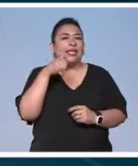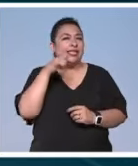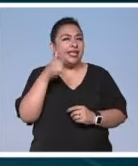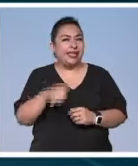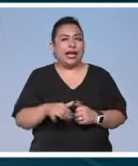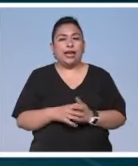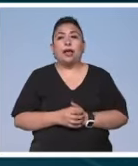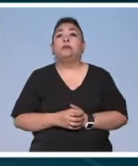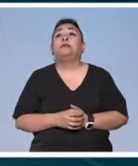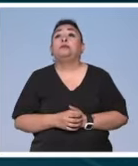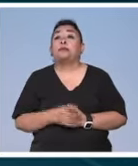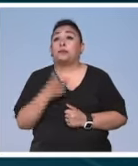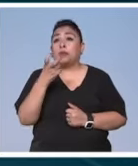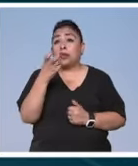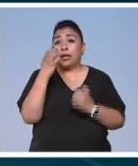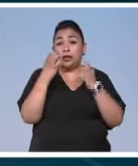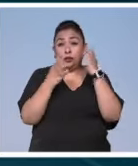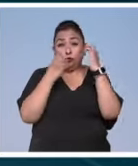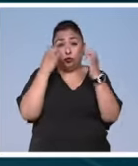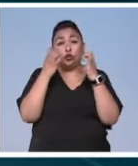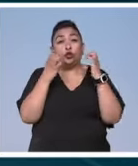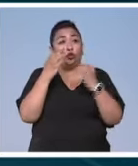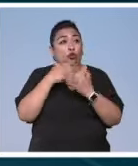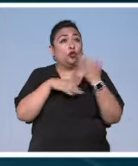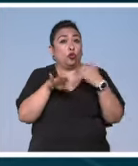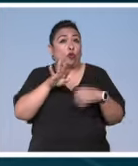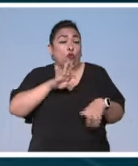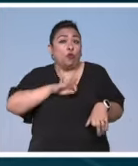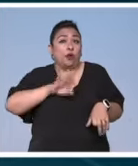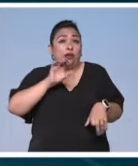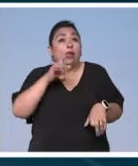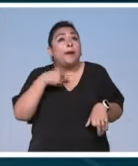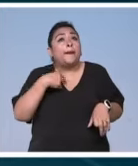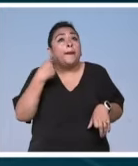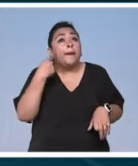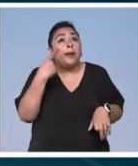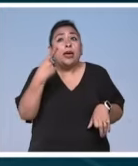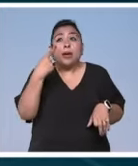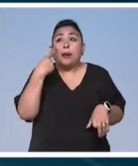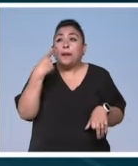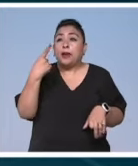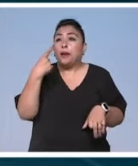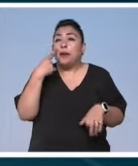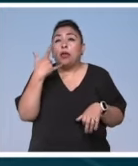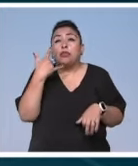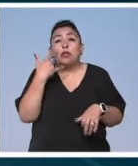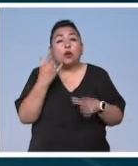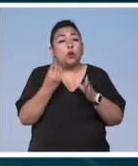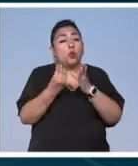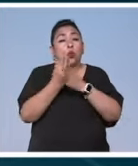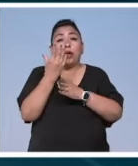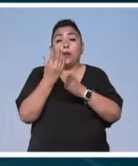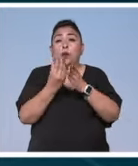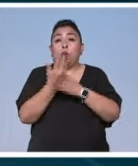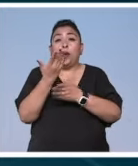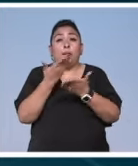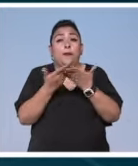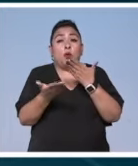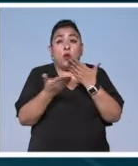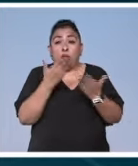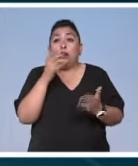Esta exhibición da a todo mundo la posibilidad de apreciarlos de una forma innovadora. También